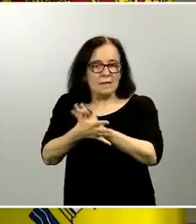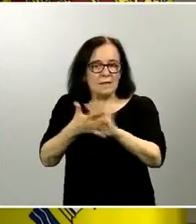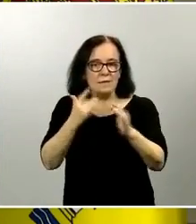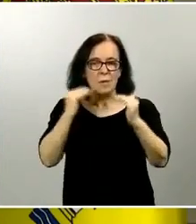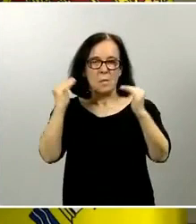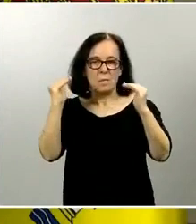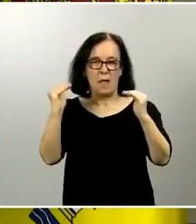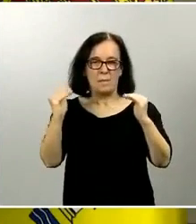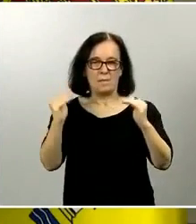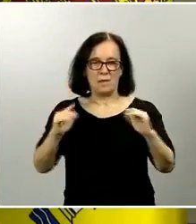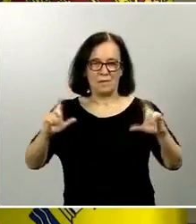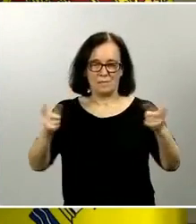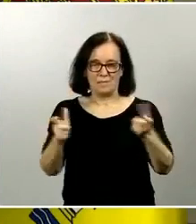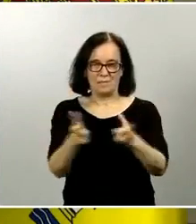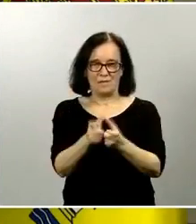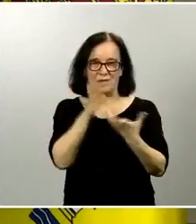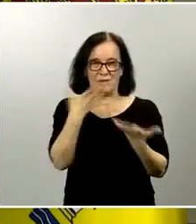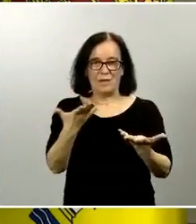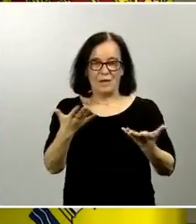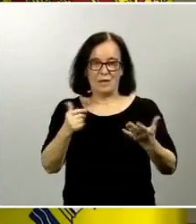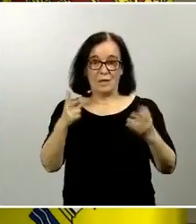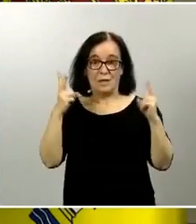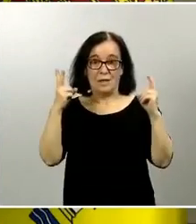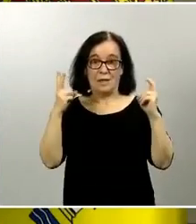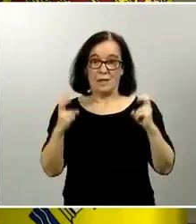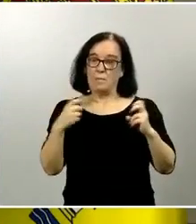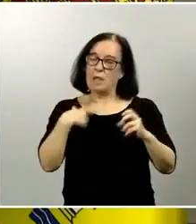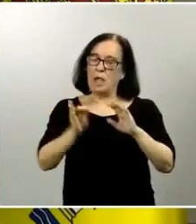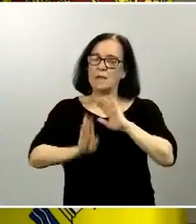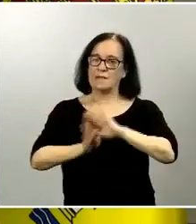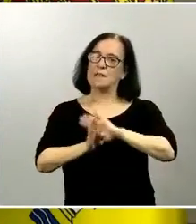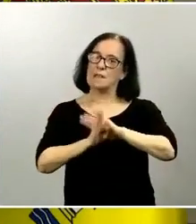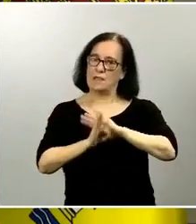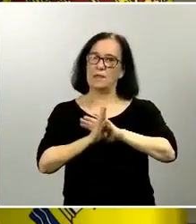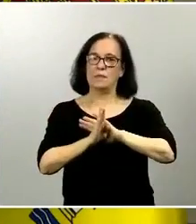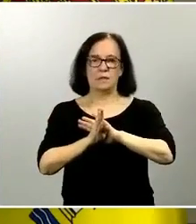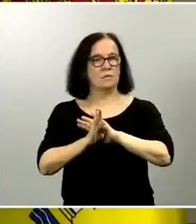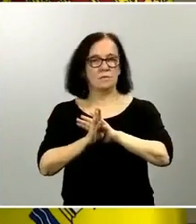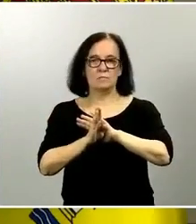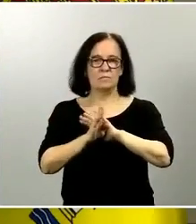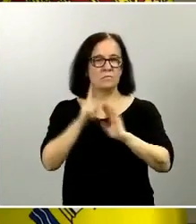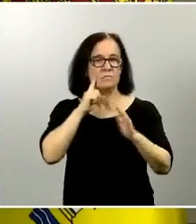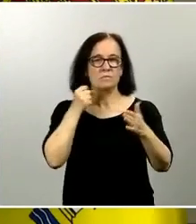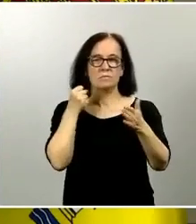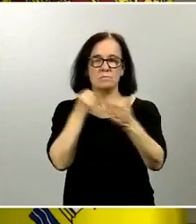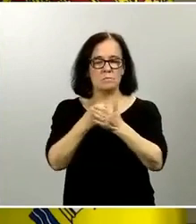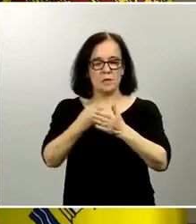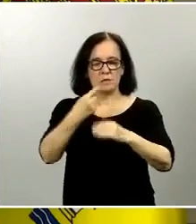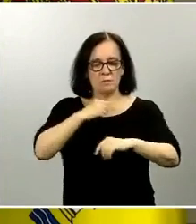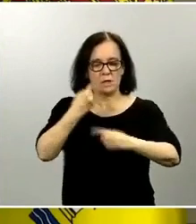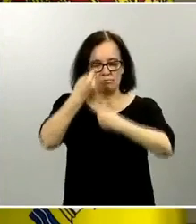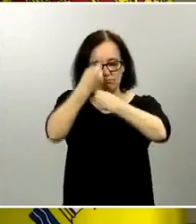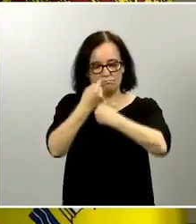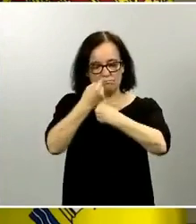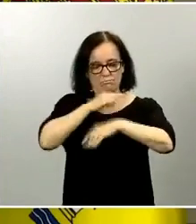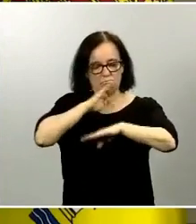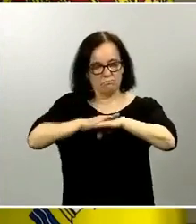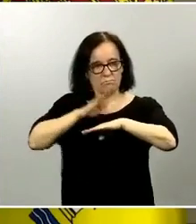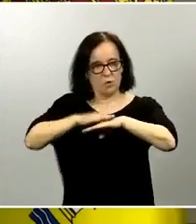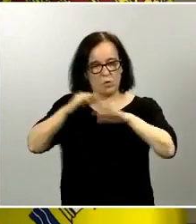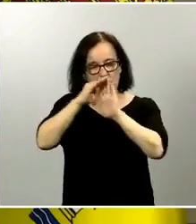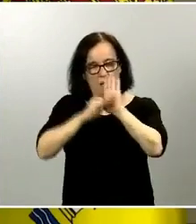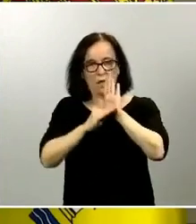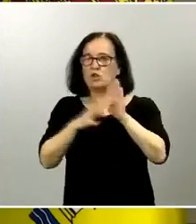de casos y esta contención pero hay que continuar hay que continuar con la máxima disciplina para realmente